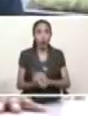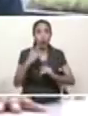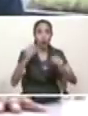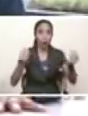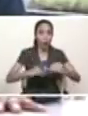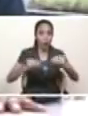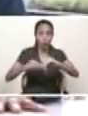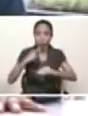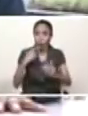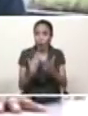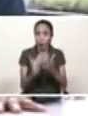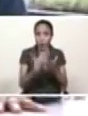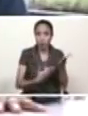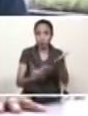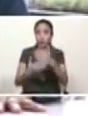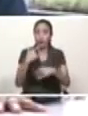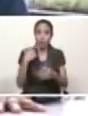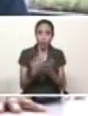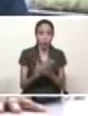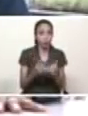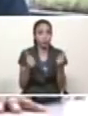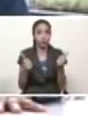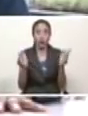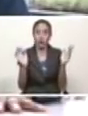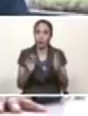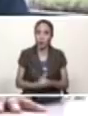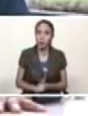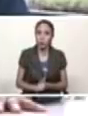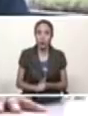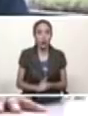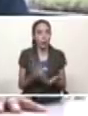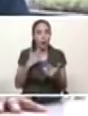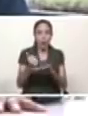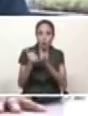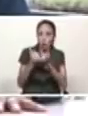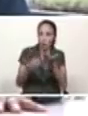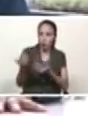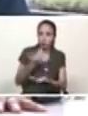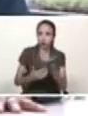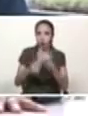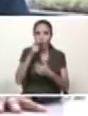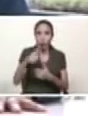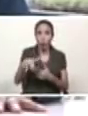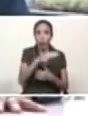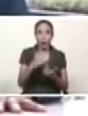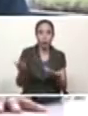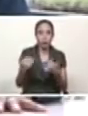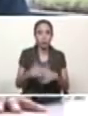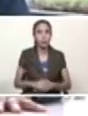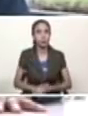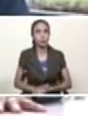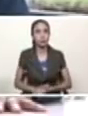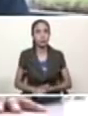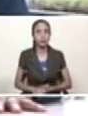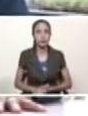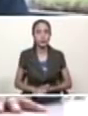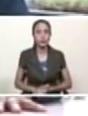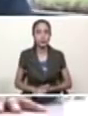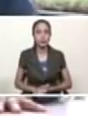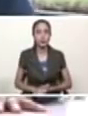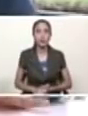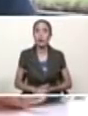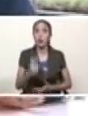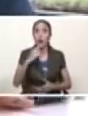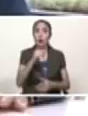memorándum bienvenido todo lo que sea para beneficio de nuestro pueblo quería informarles a ustedes todas estas